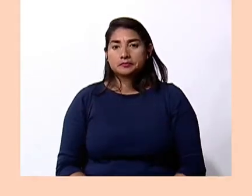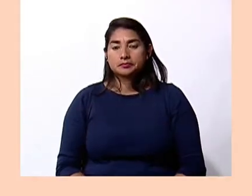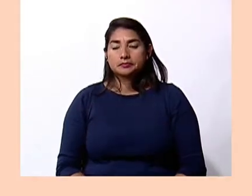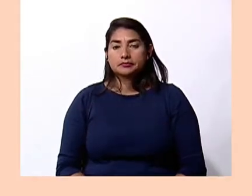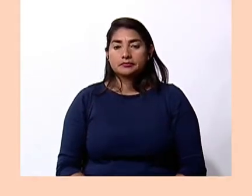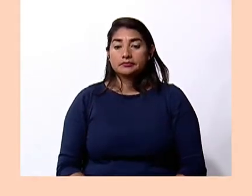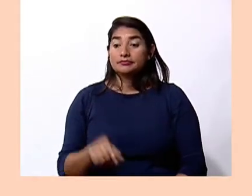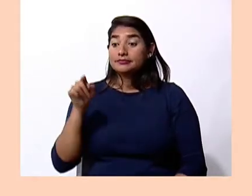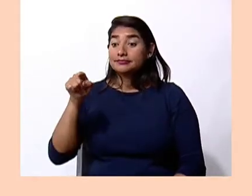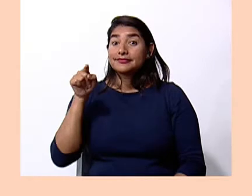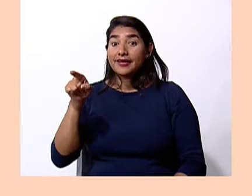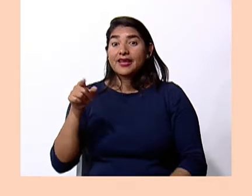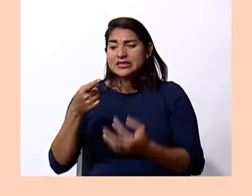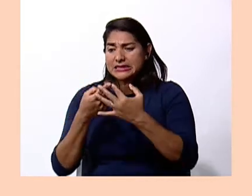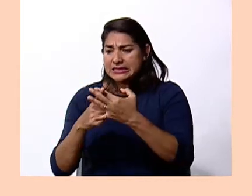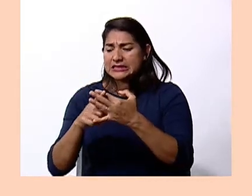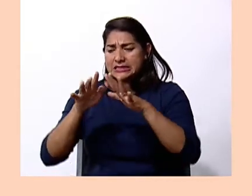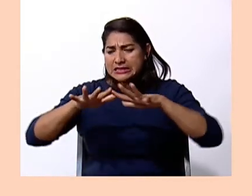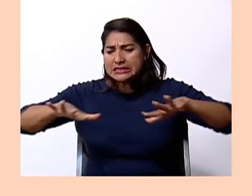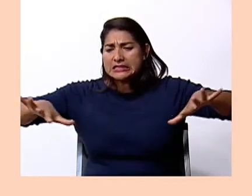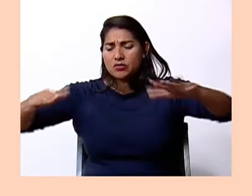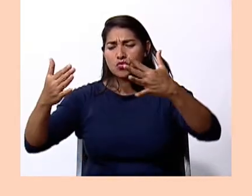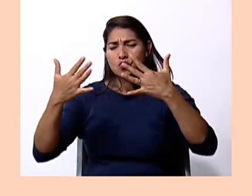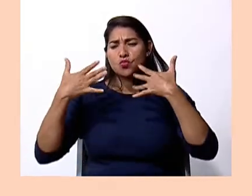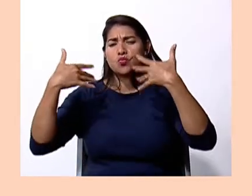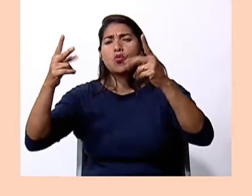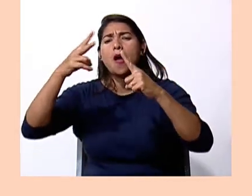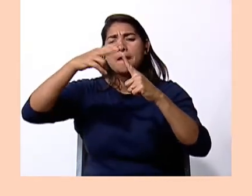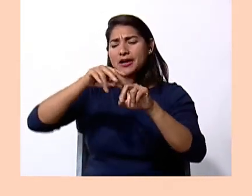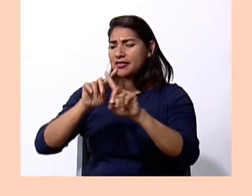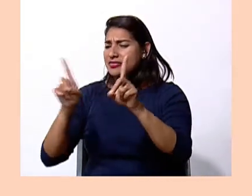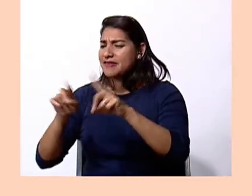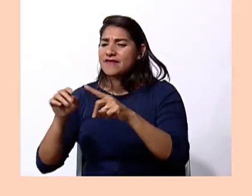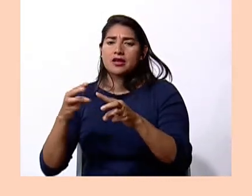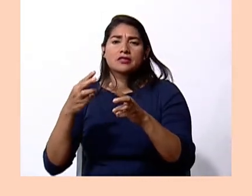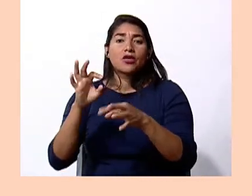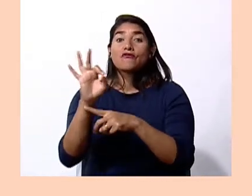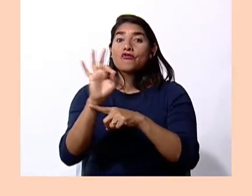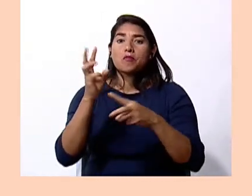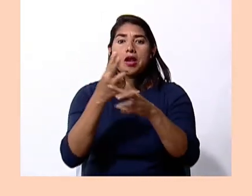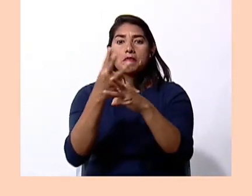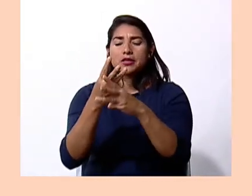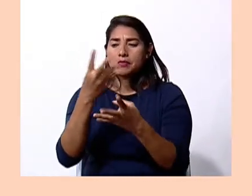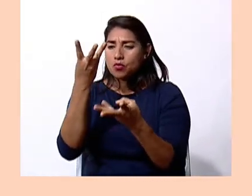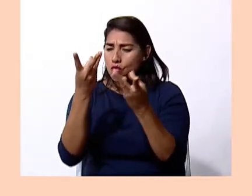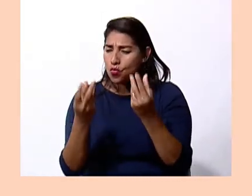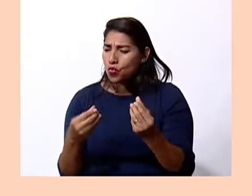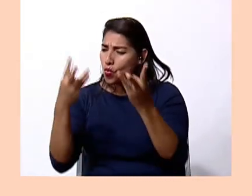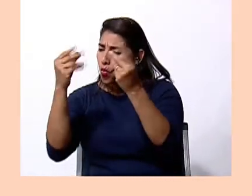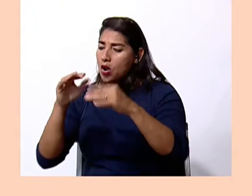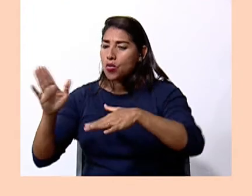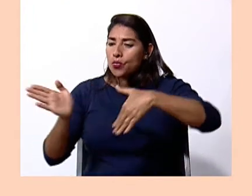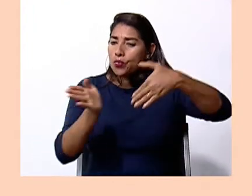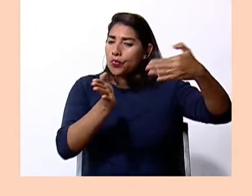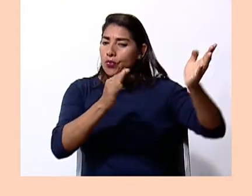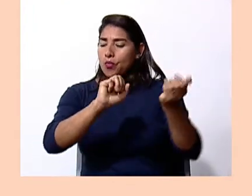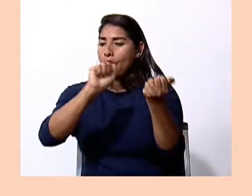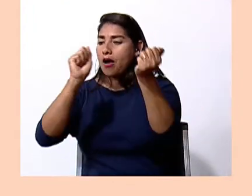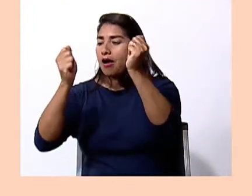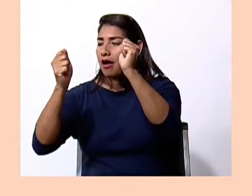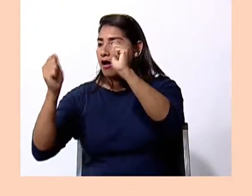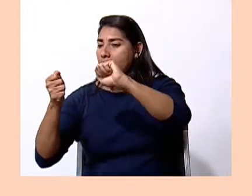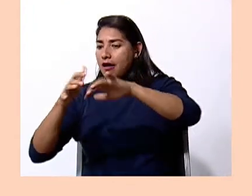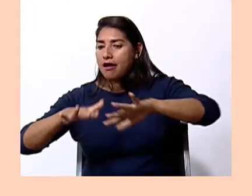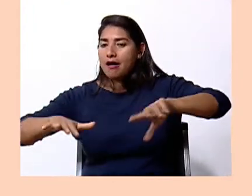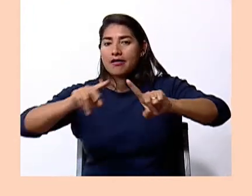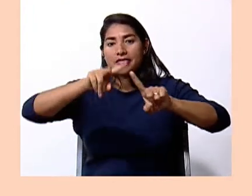A este estado inicial de la atmósfera se aplican una serie de ecuaciones para calcular los nuevos ritmos de cambio de las variables